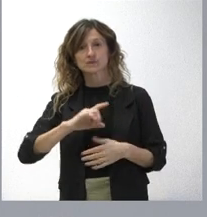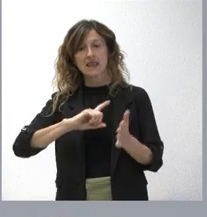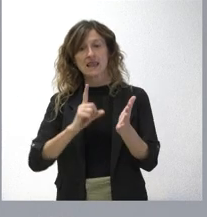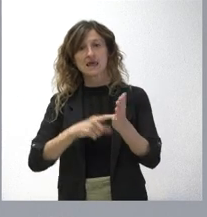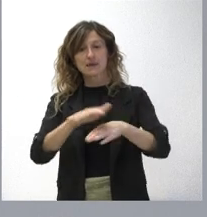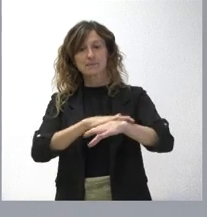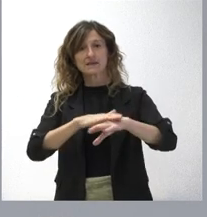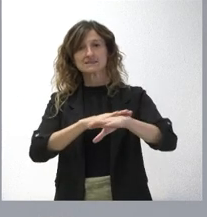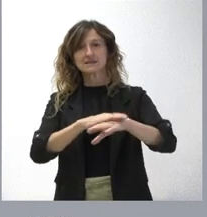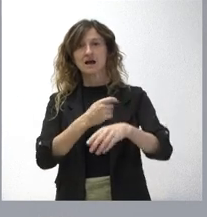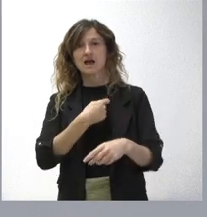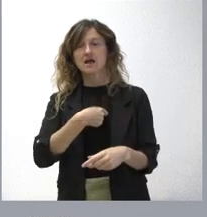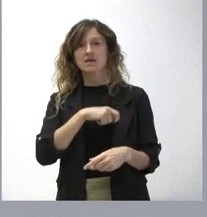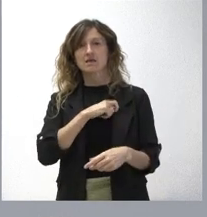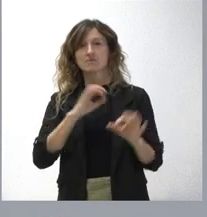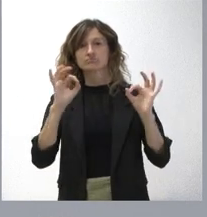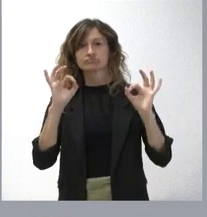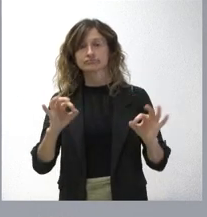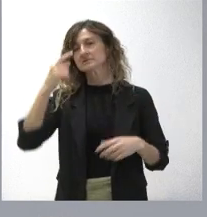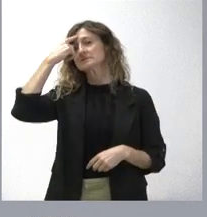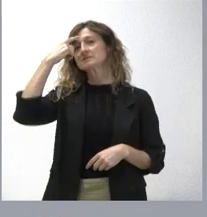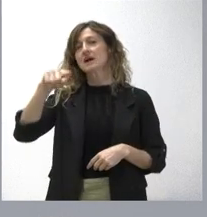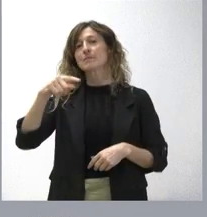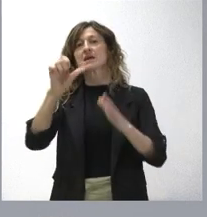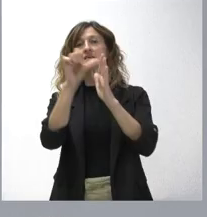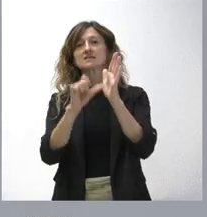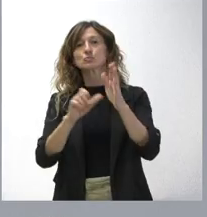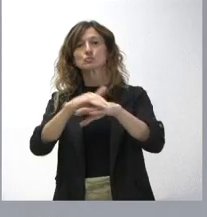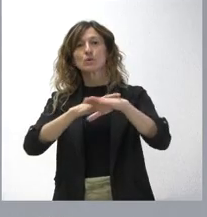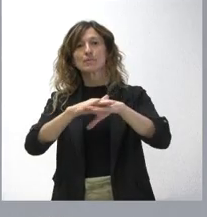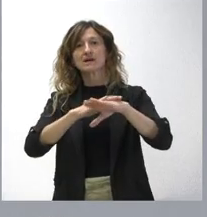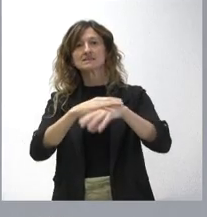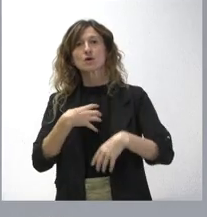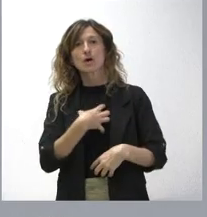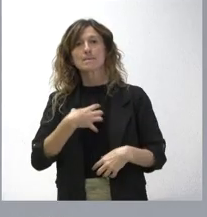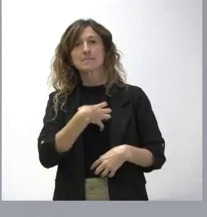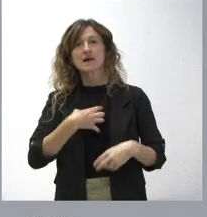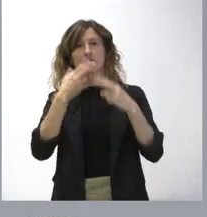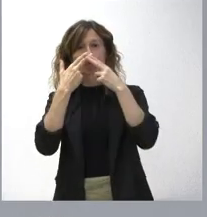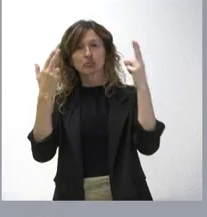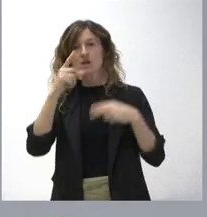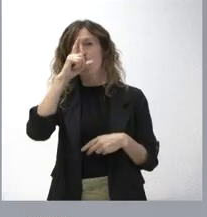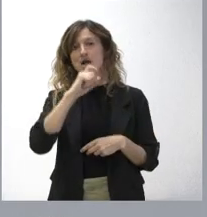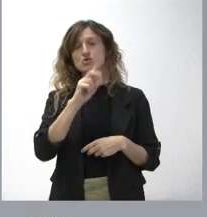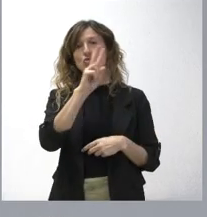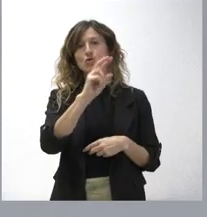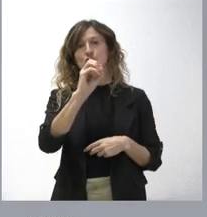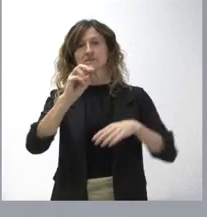Estado, que está contemplada, como todos ustedes saben, en el Estatuto Básico del Empleado Público del año 2007.